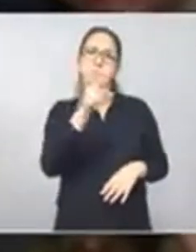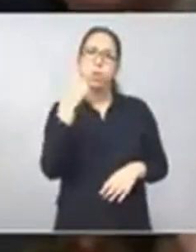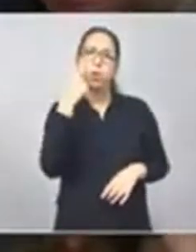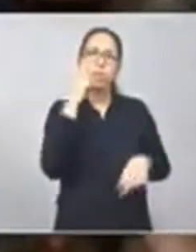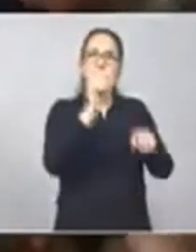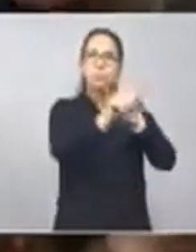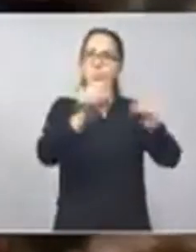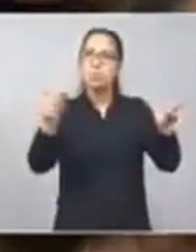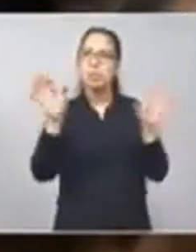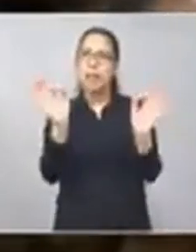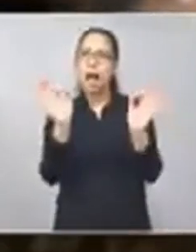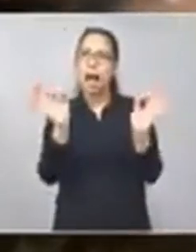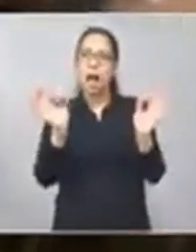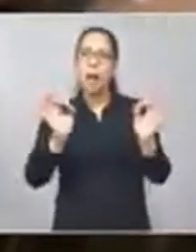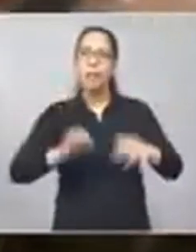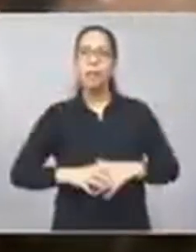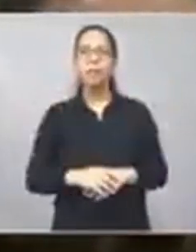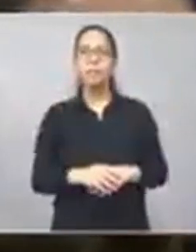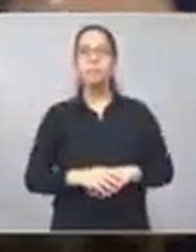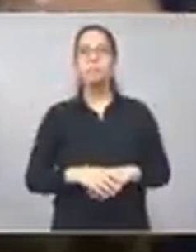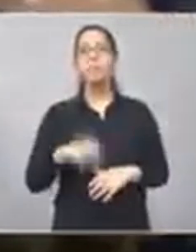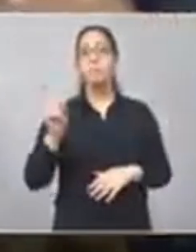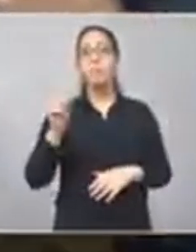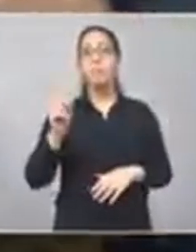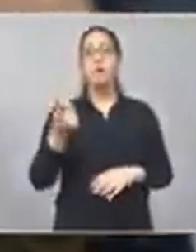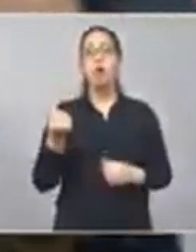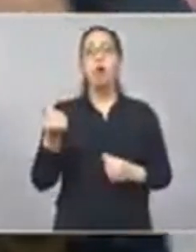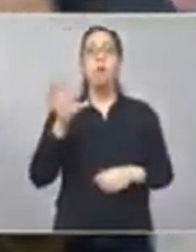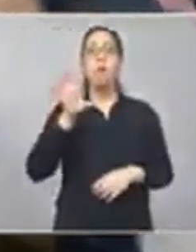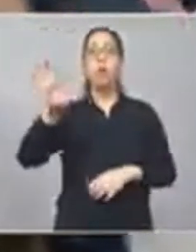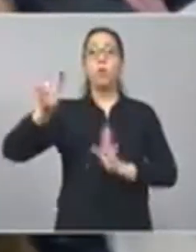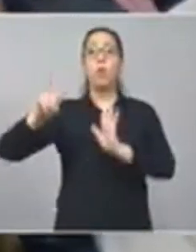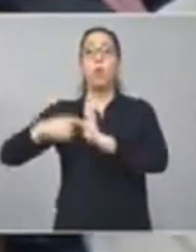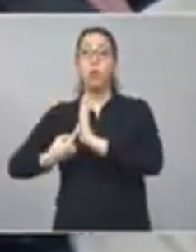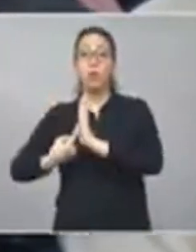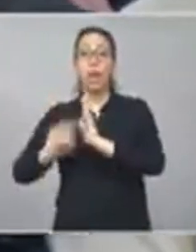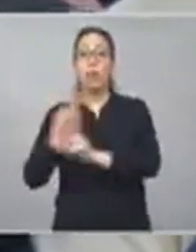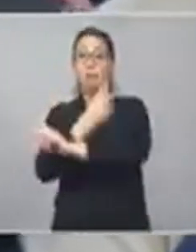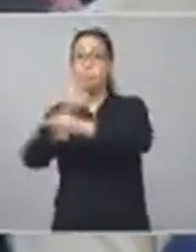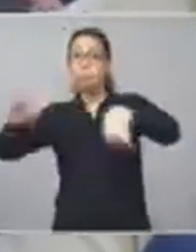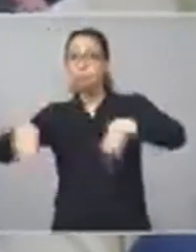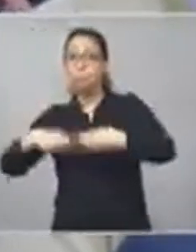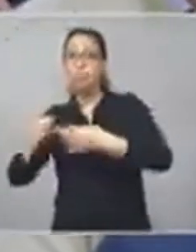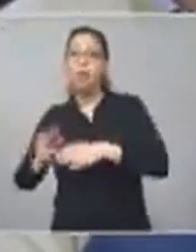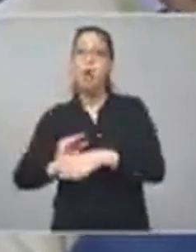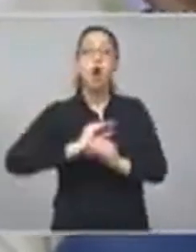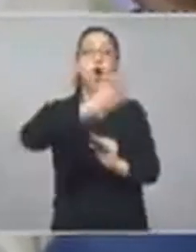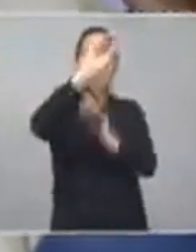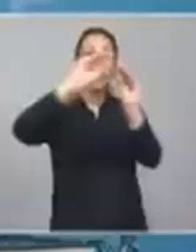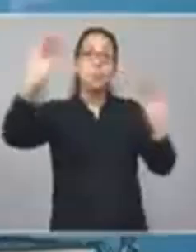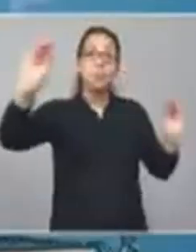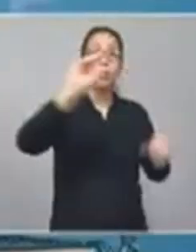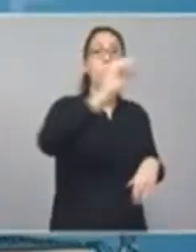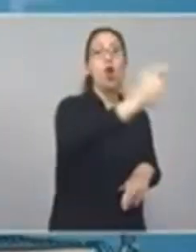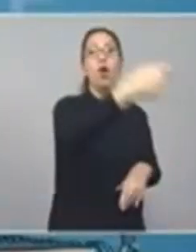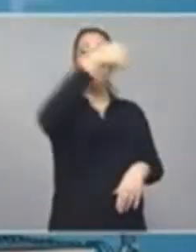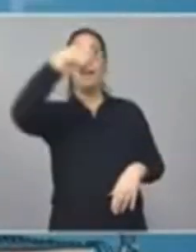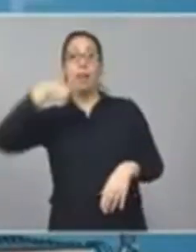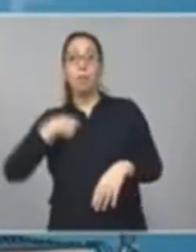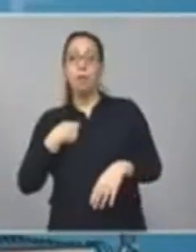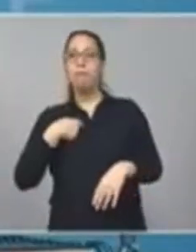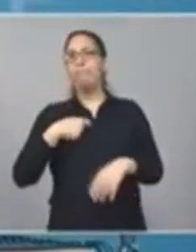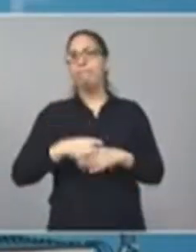Una merma de la coparticipación que recibe la provincia de la recaudación nacional. Más del 10% es la caída